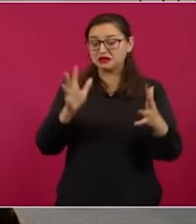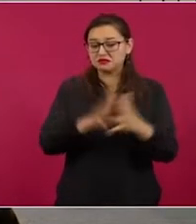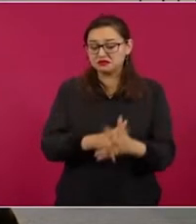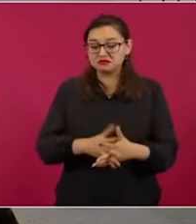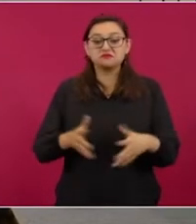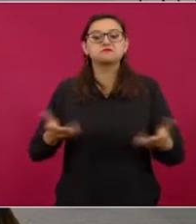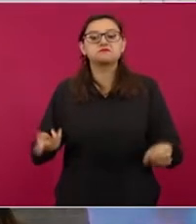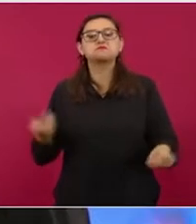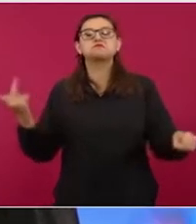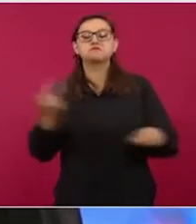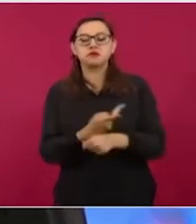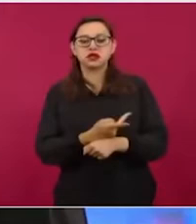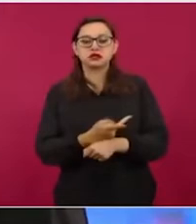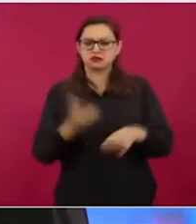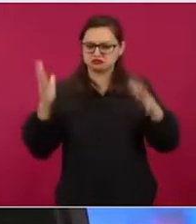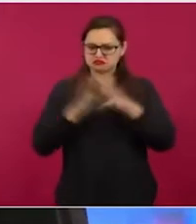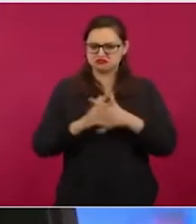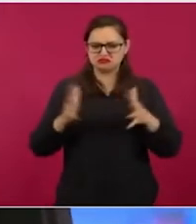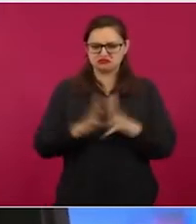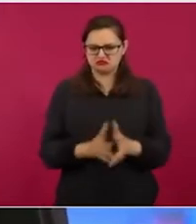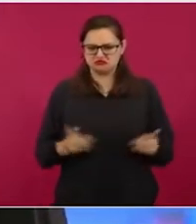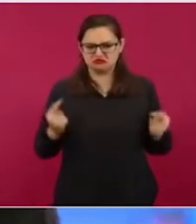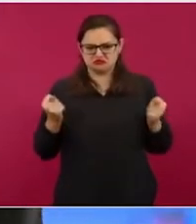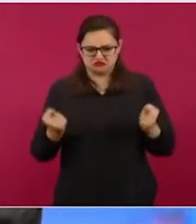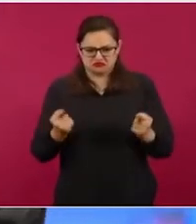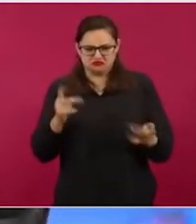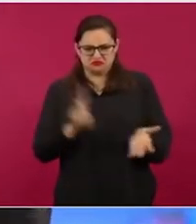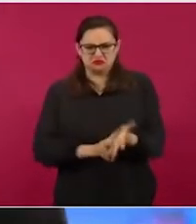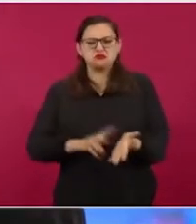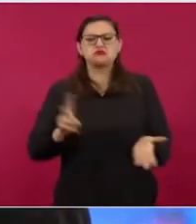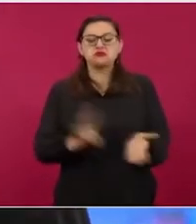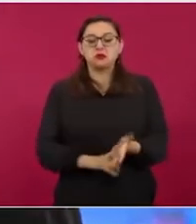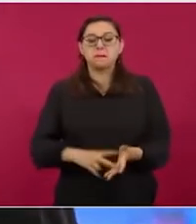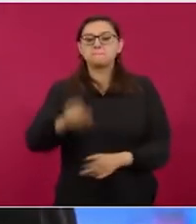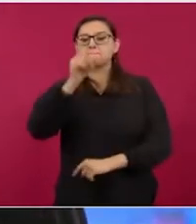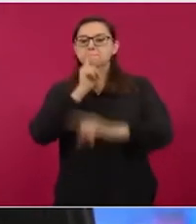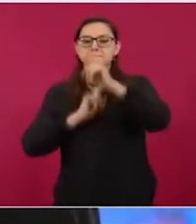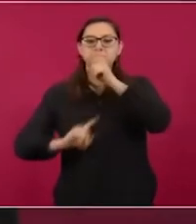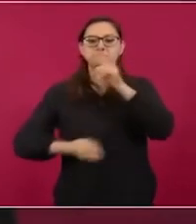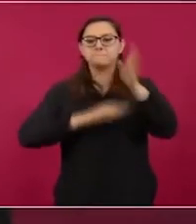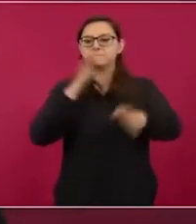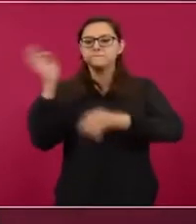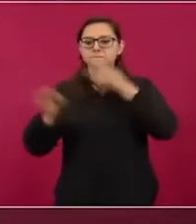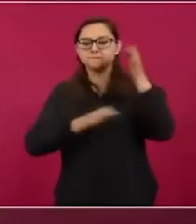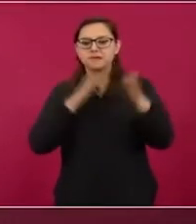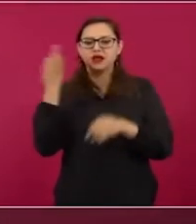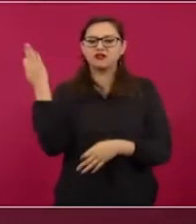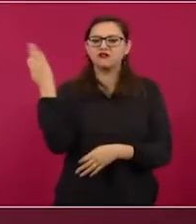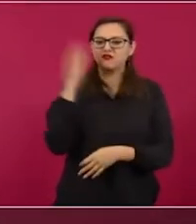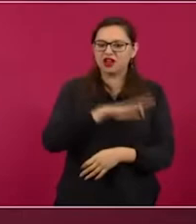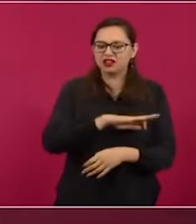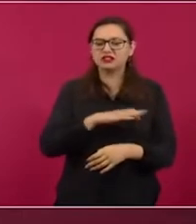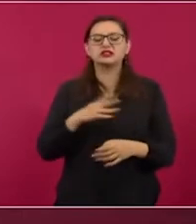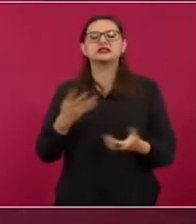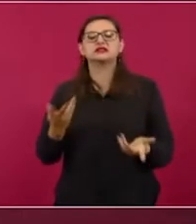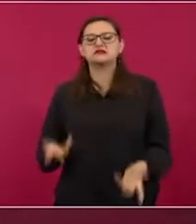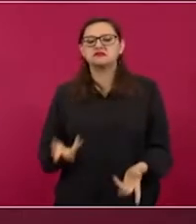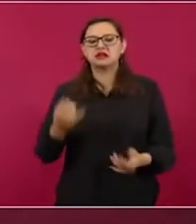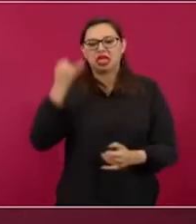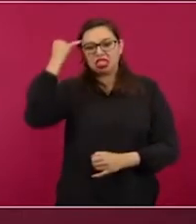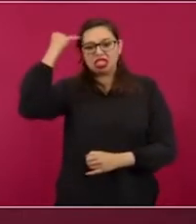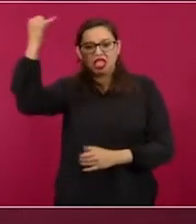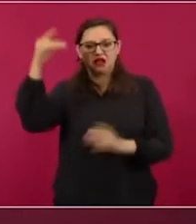se vale, la mentira, la desinformación, las noticias falsas, hasta las distorsiones